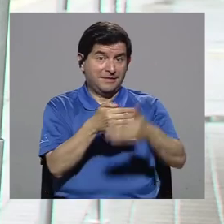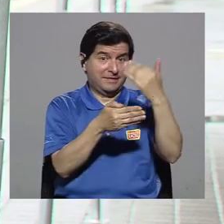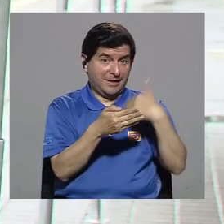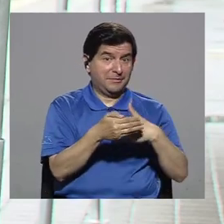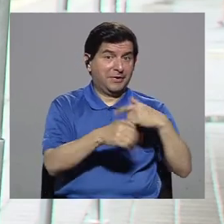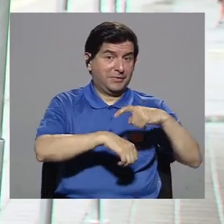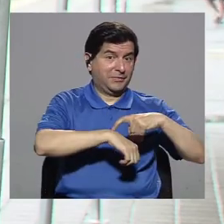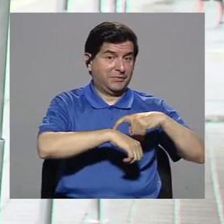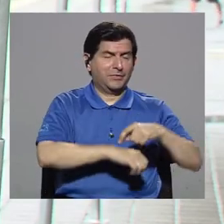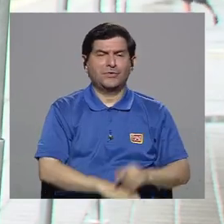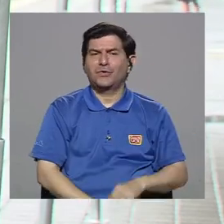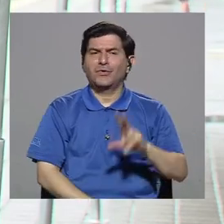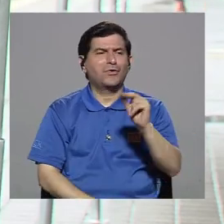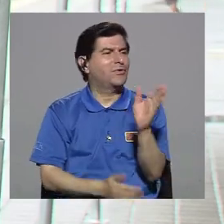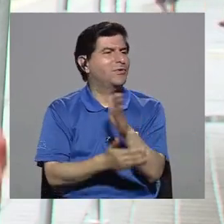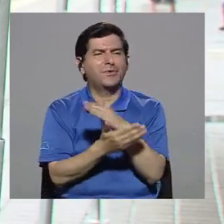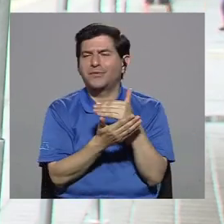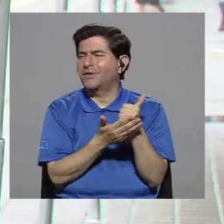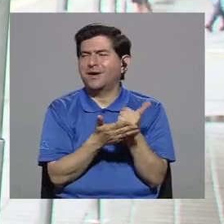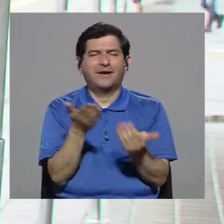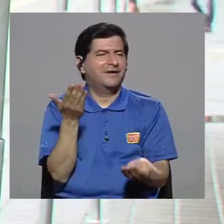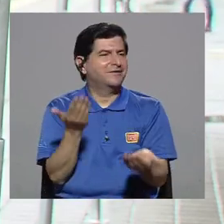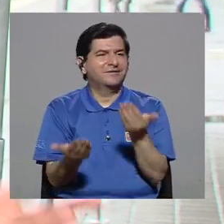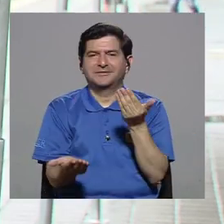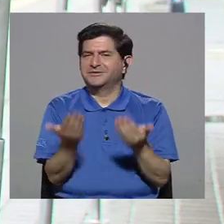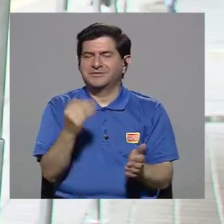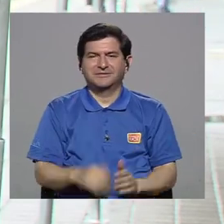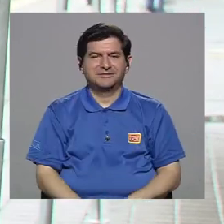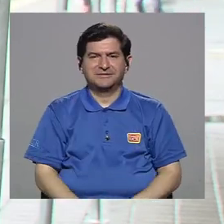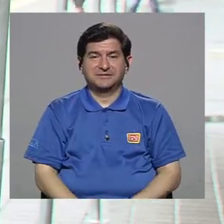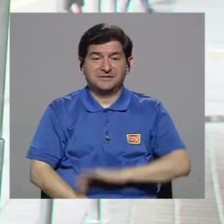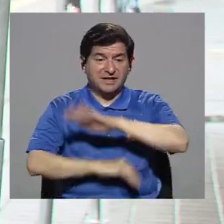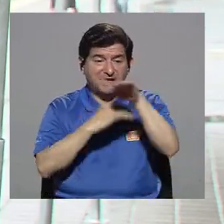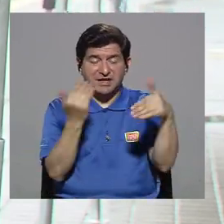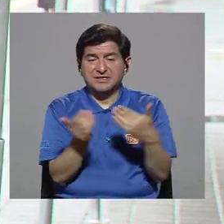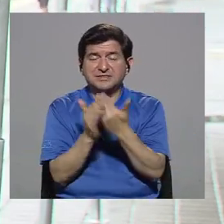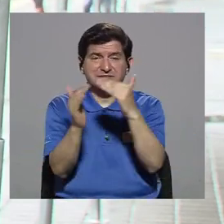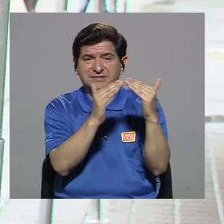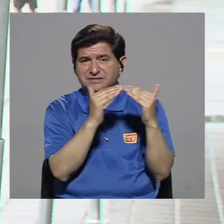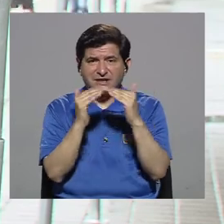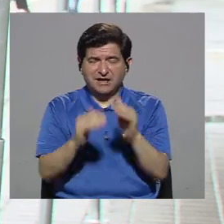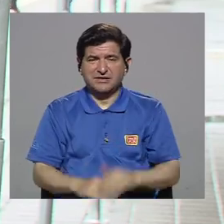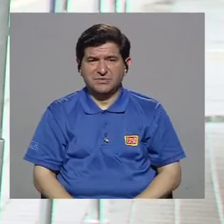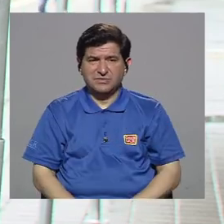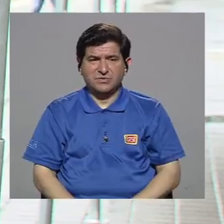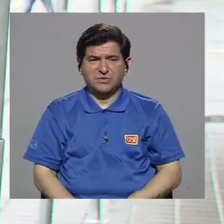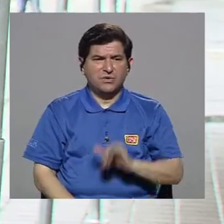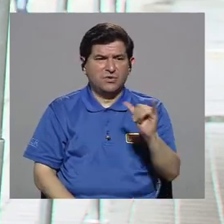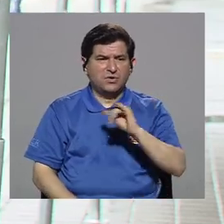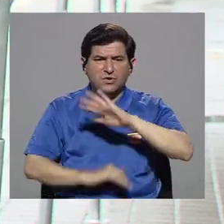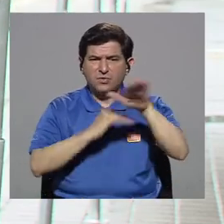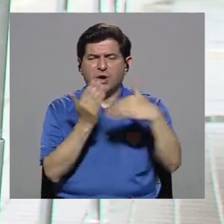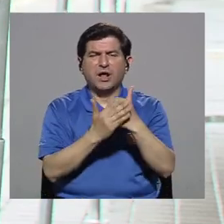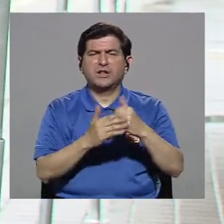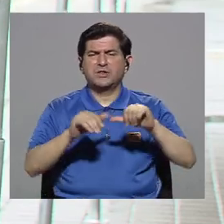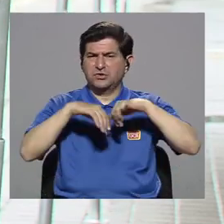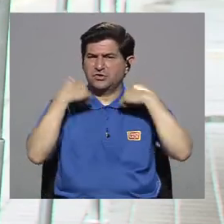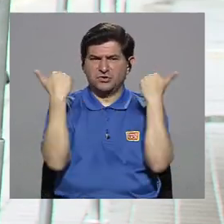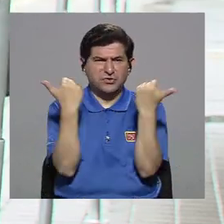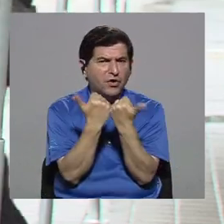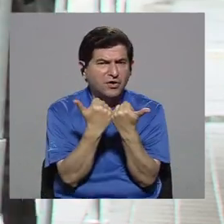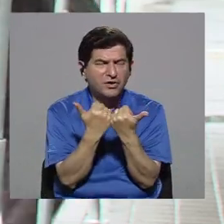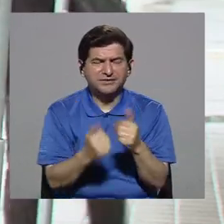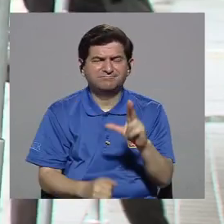No es algo como que está en todos los barrios, no es algo que está en todas las asociaciones. ¿Verdad? Hay asociaciones